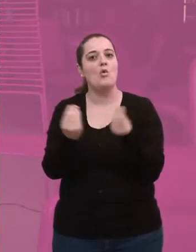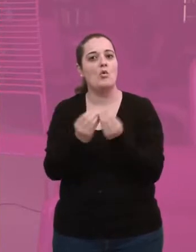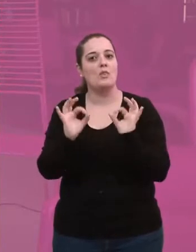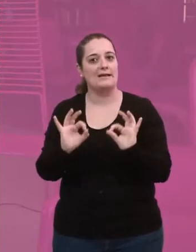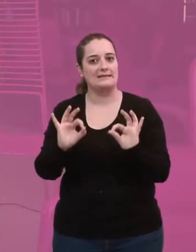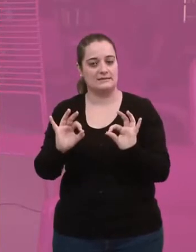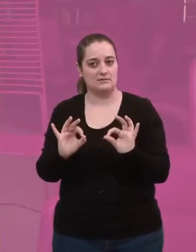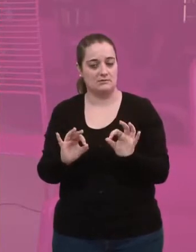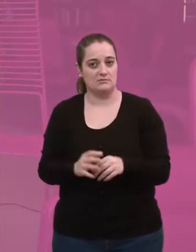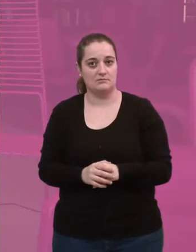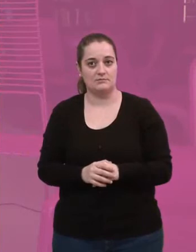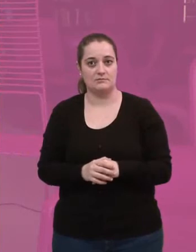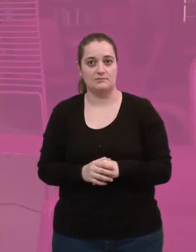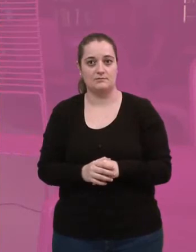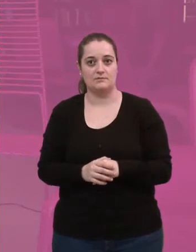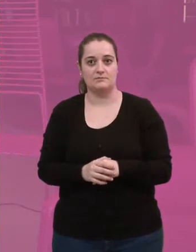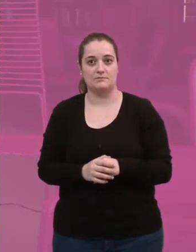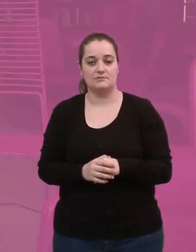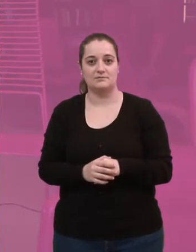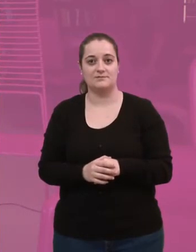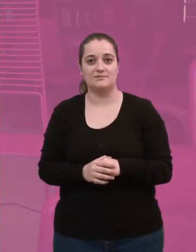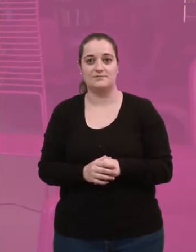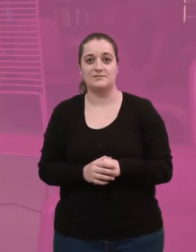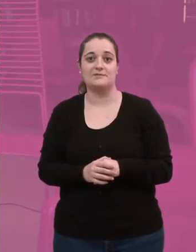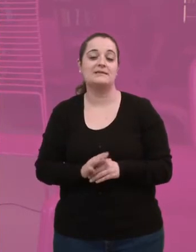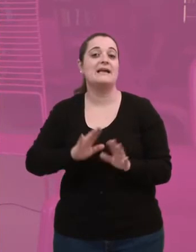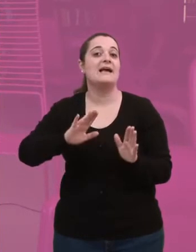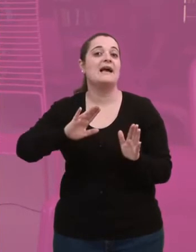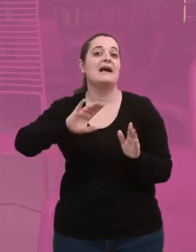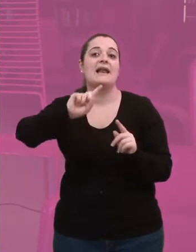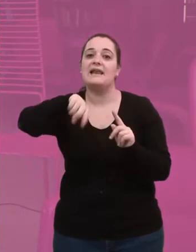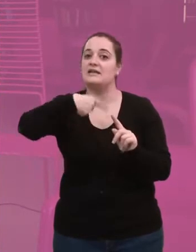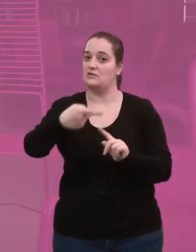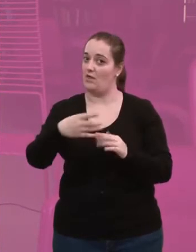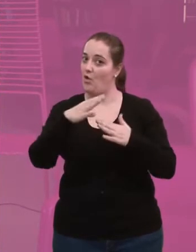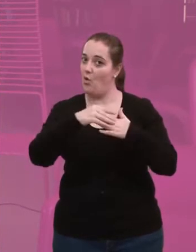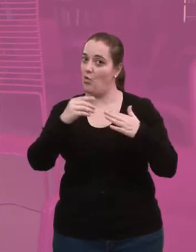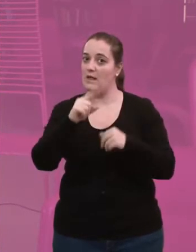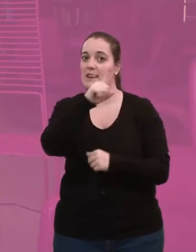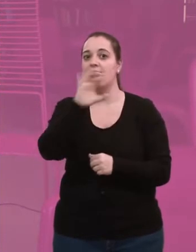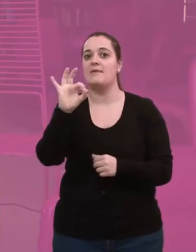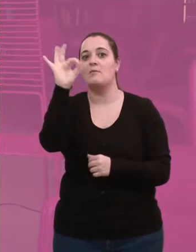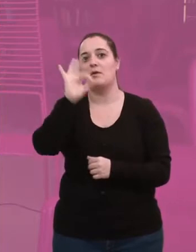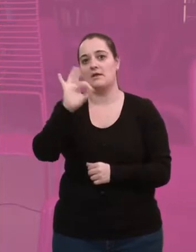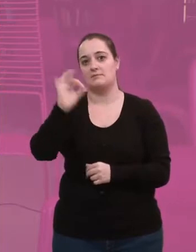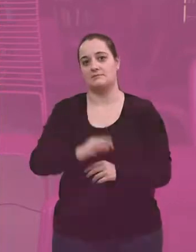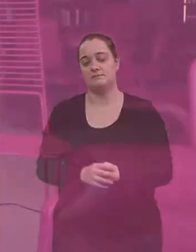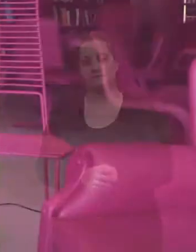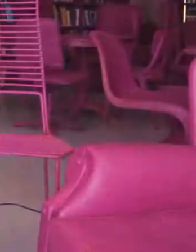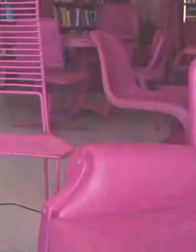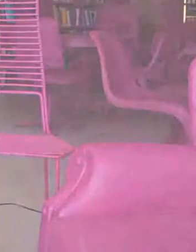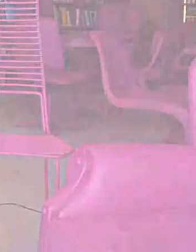conjunto y de que el resultado sea 100% útil.